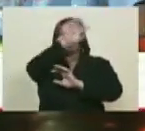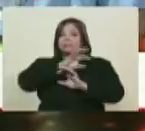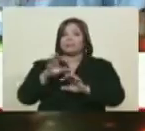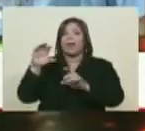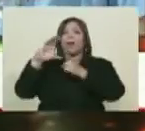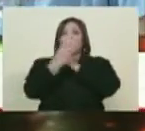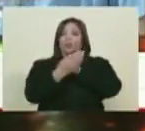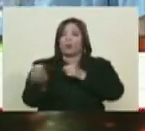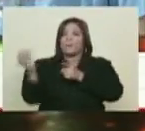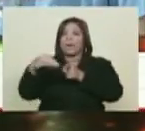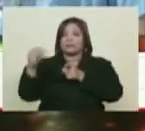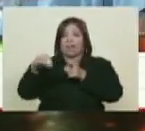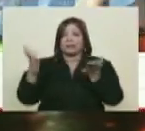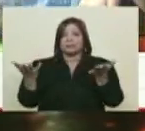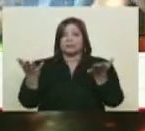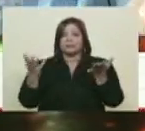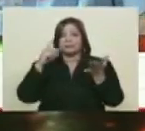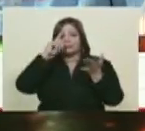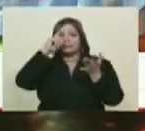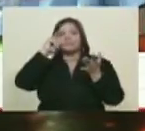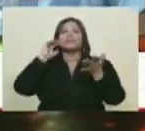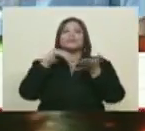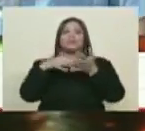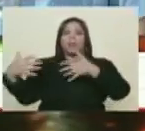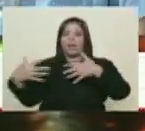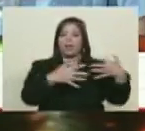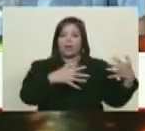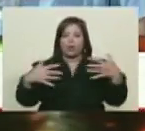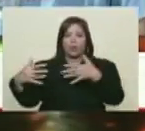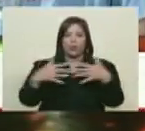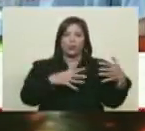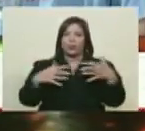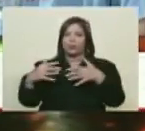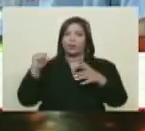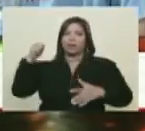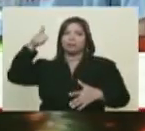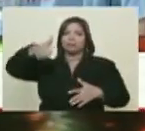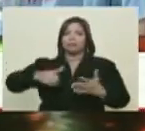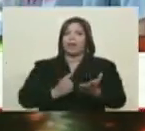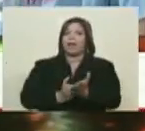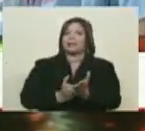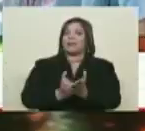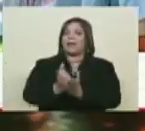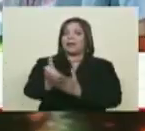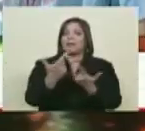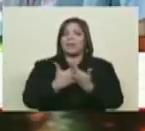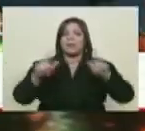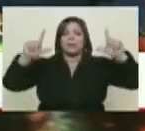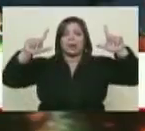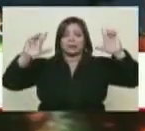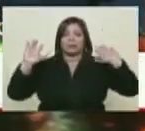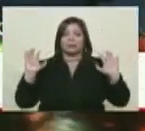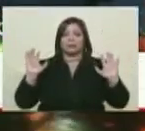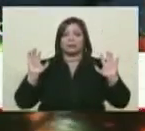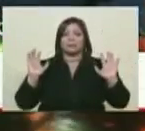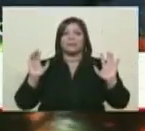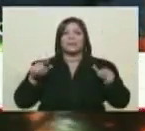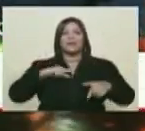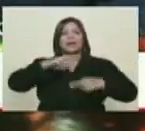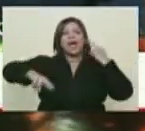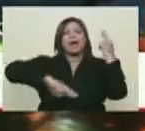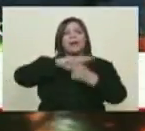culturas imbricadas en una lucha que es una lucha eterna, pues, es una lucha por la liberación. Ahora, el hecho de que esa